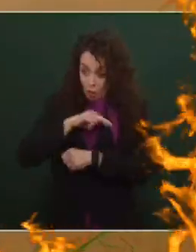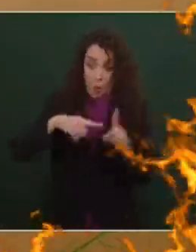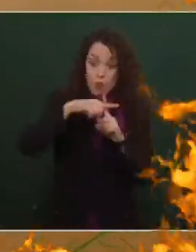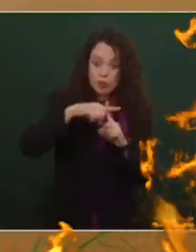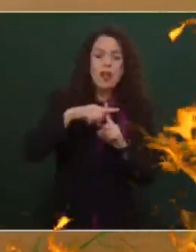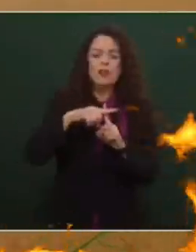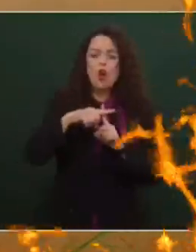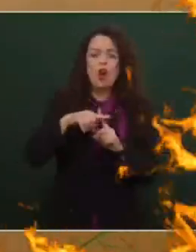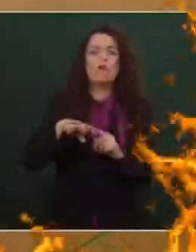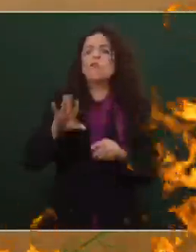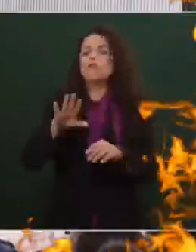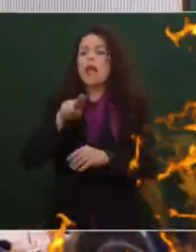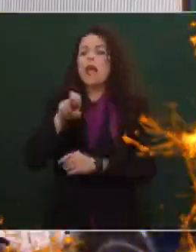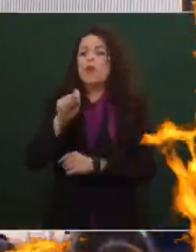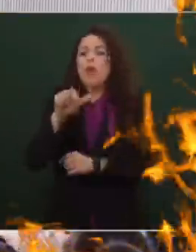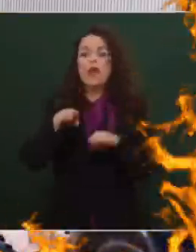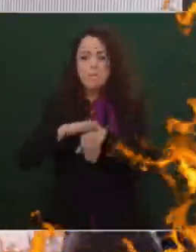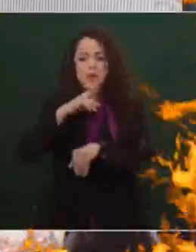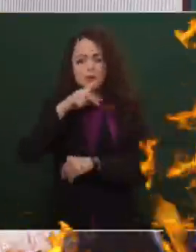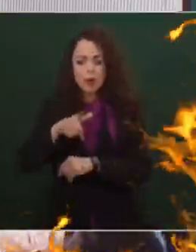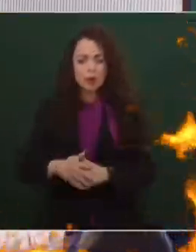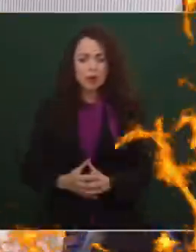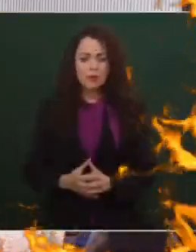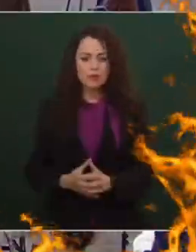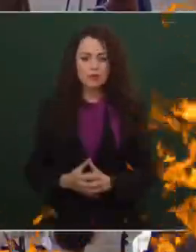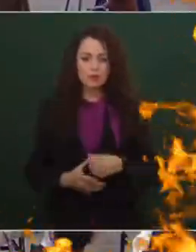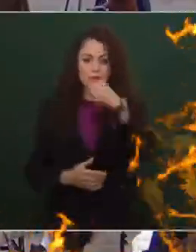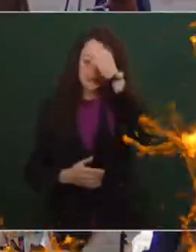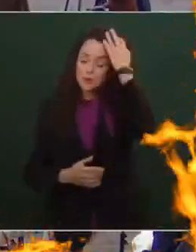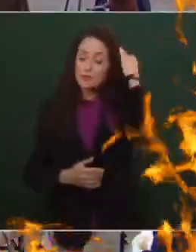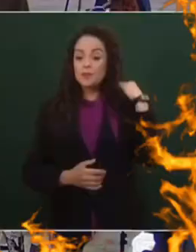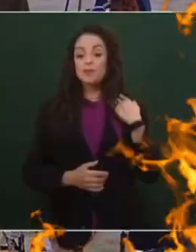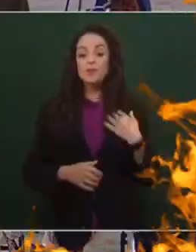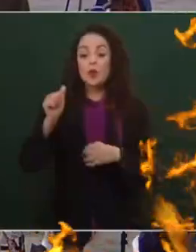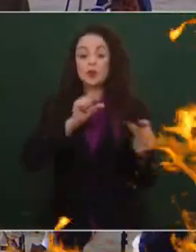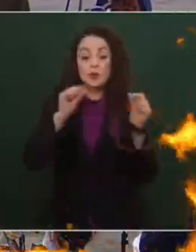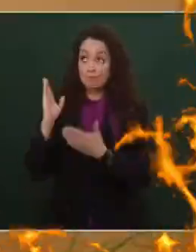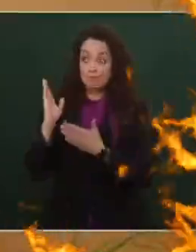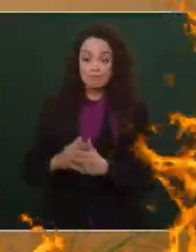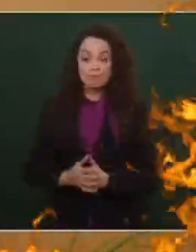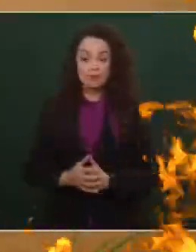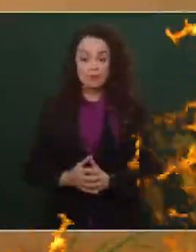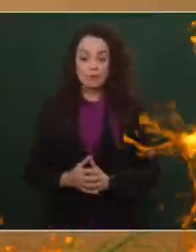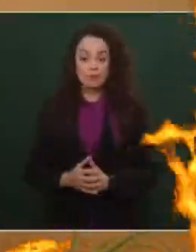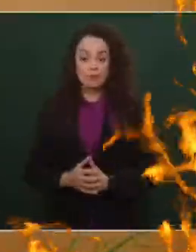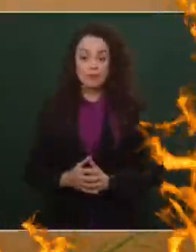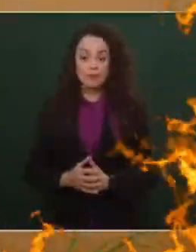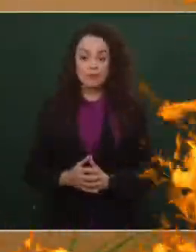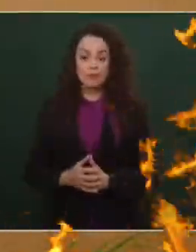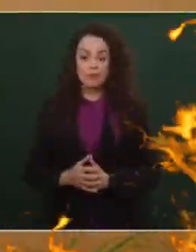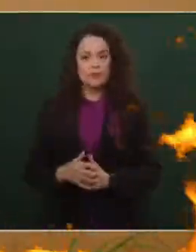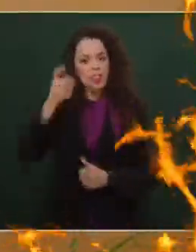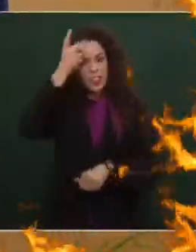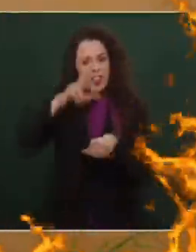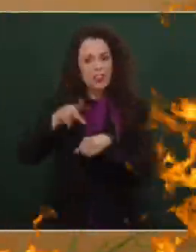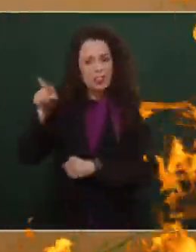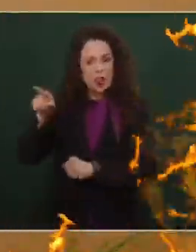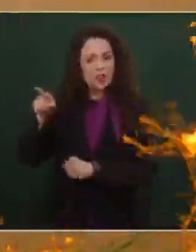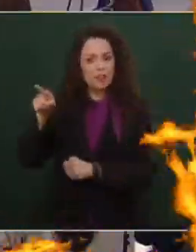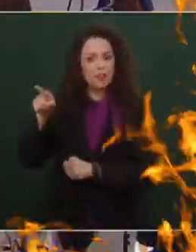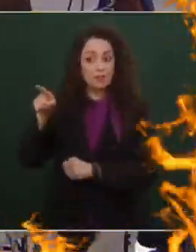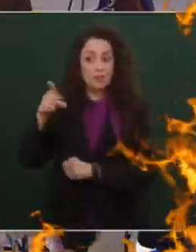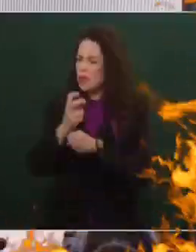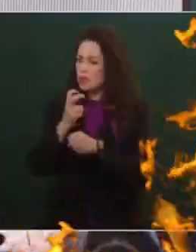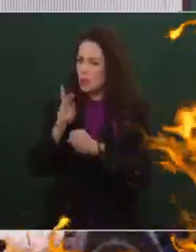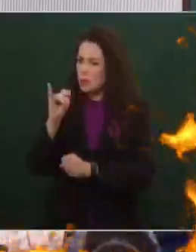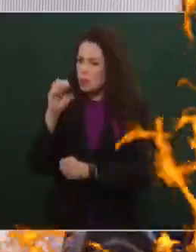Todos en contra. Todos los articulistas. Síguele. También, que también su director fue de los que dijo que no